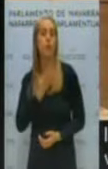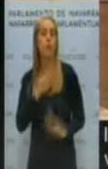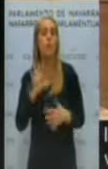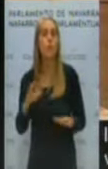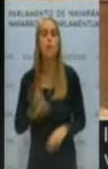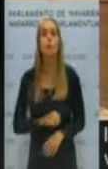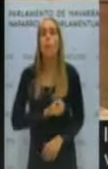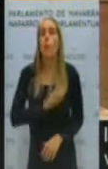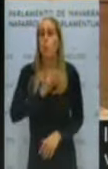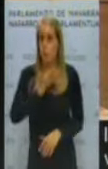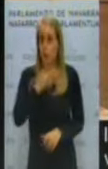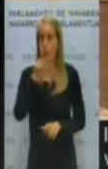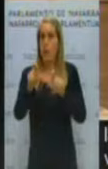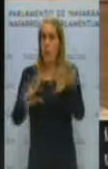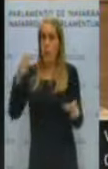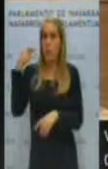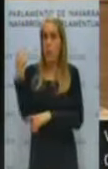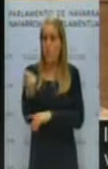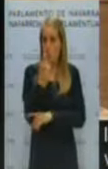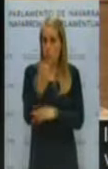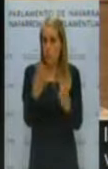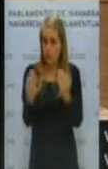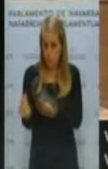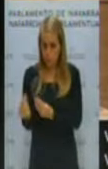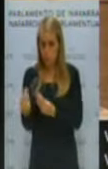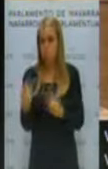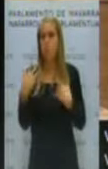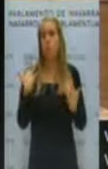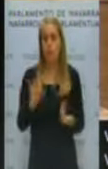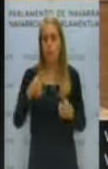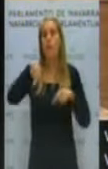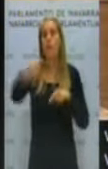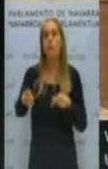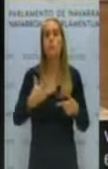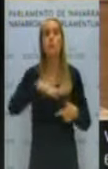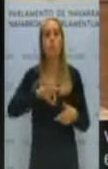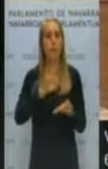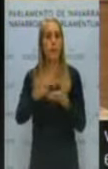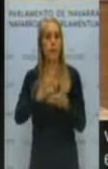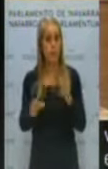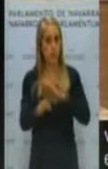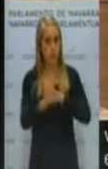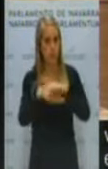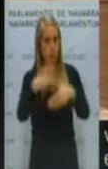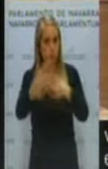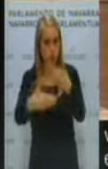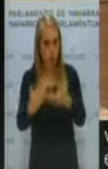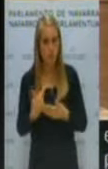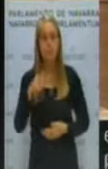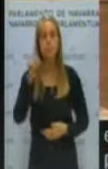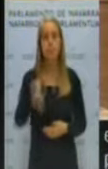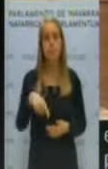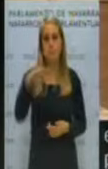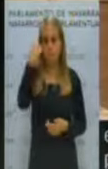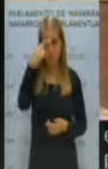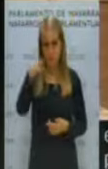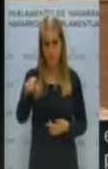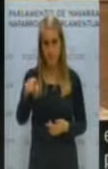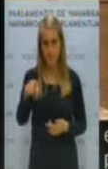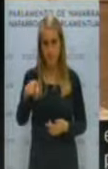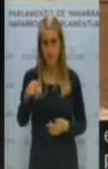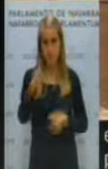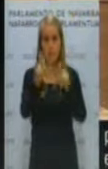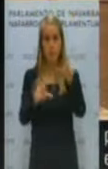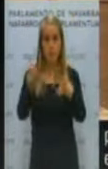voluntariedad que tienen muchos bomberos es lo que hace posible que el servicio se pueda estar prestando. También sabe usted que el número de